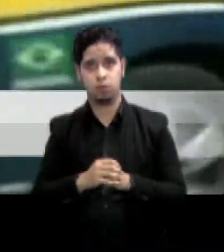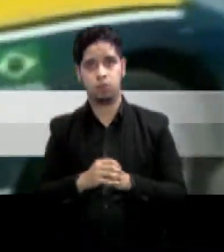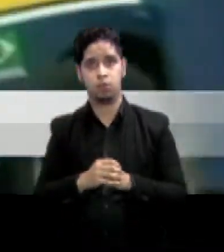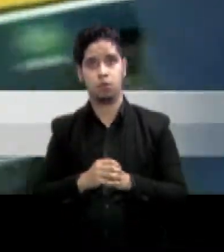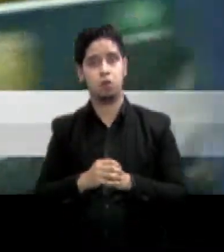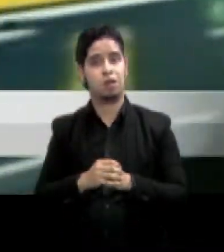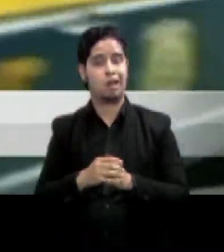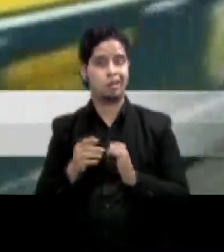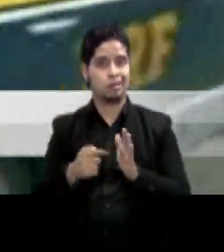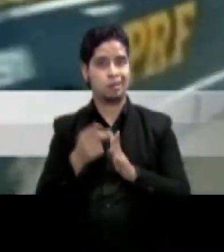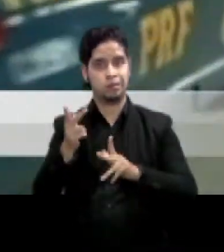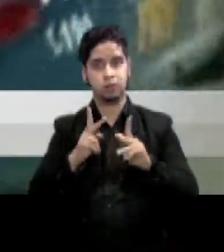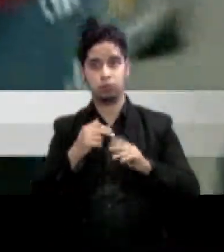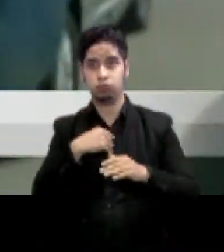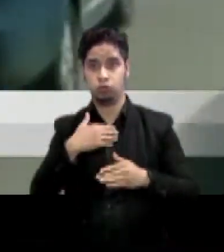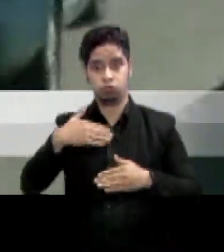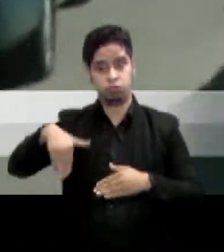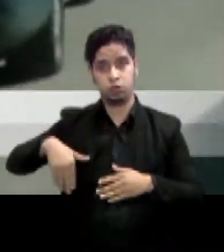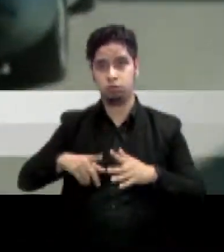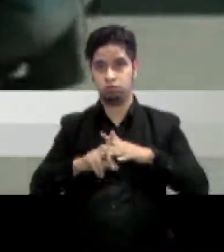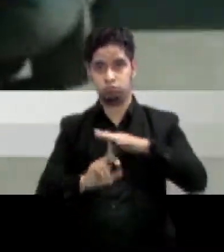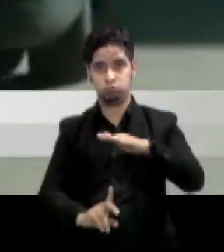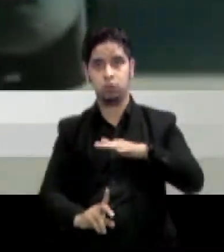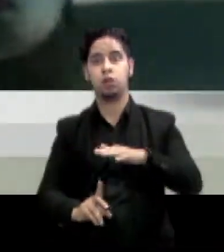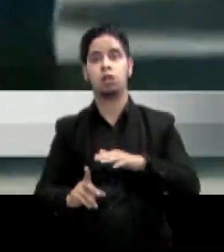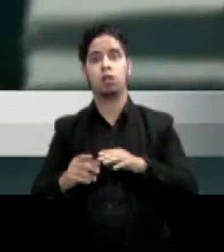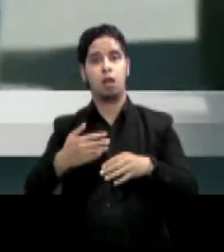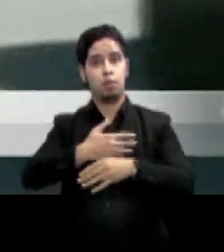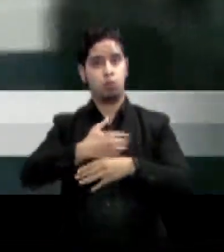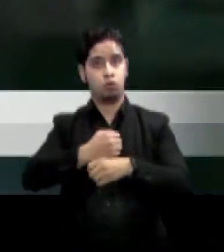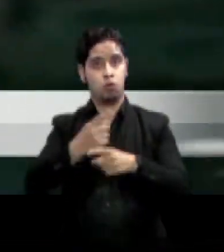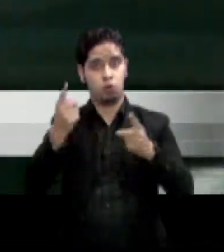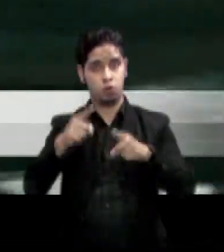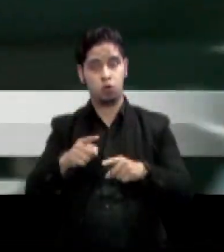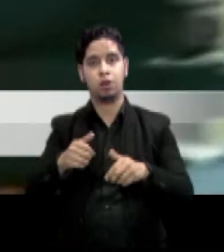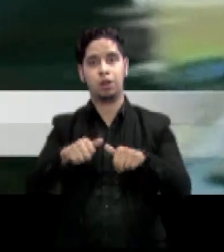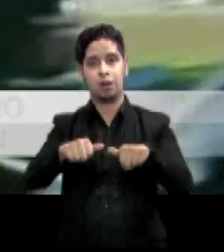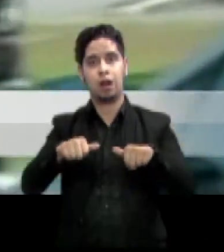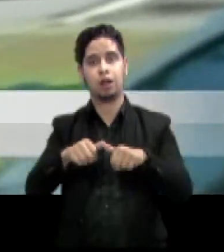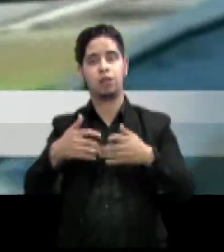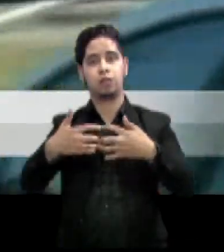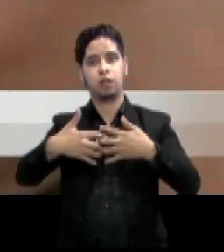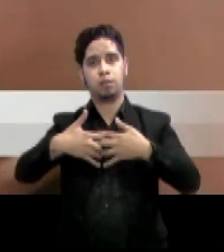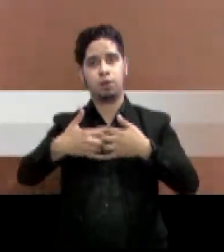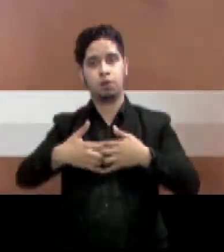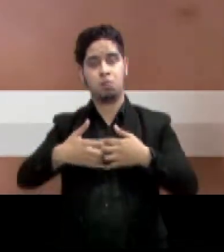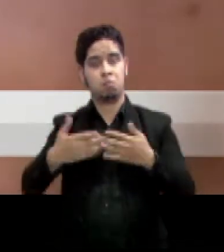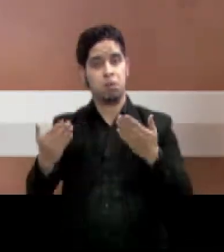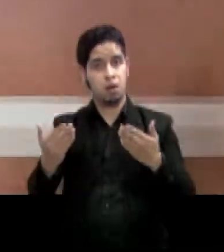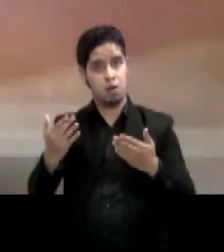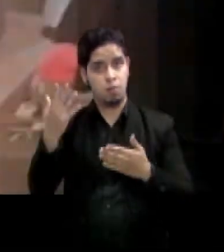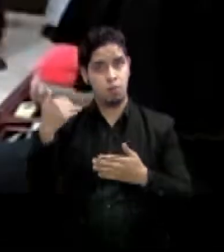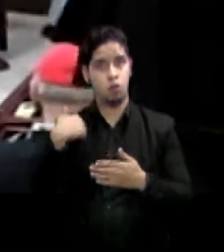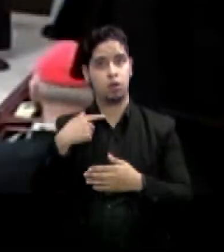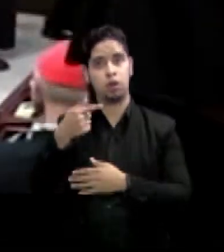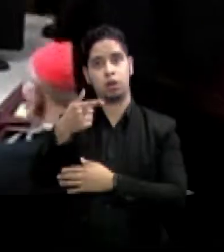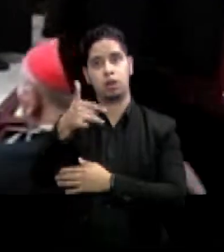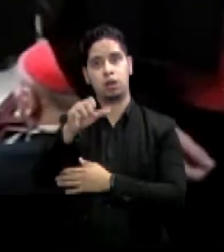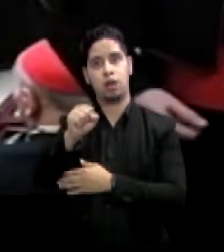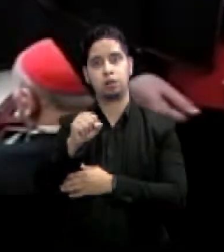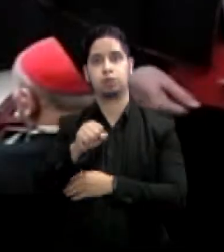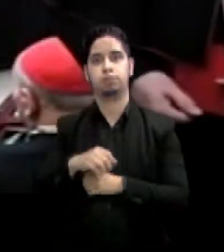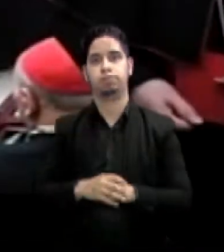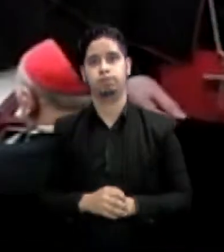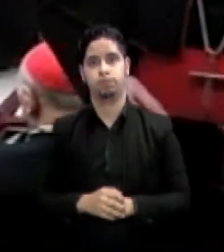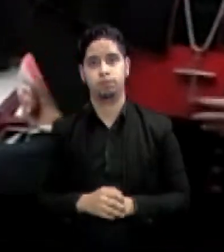desaparecidas. La explosión se produjo en la sala de máquinas y habría sido causada por una fuga de gas. En